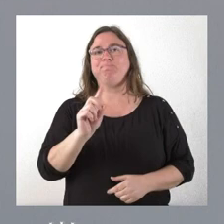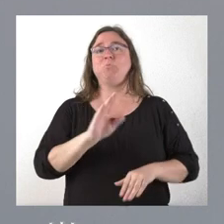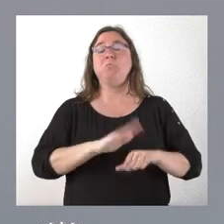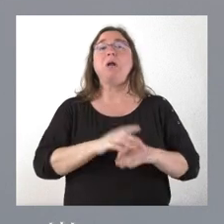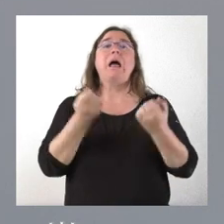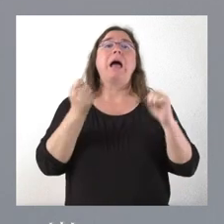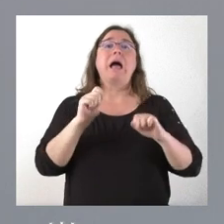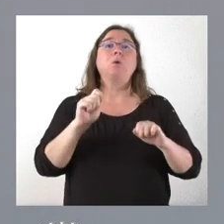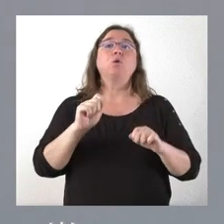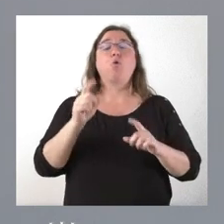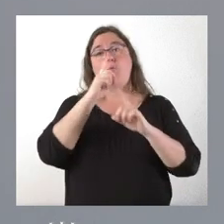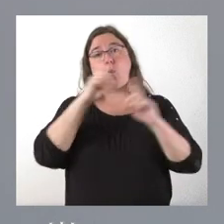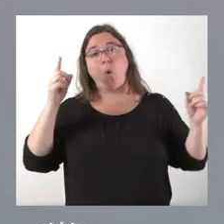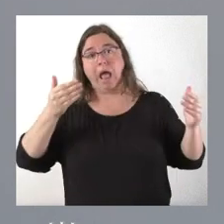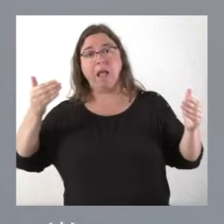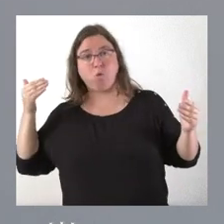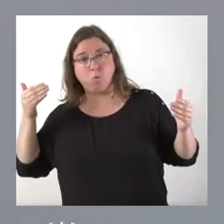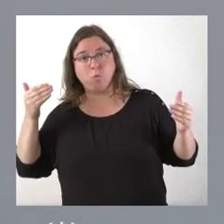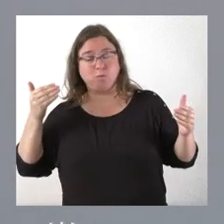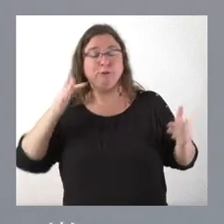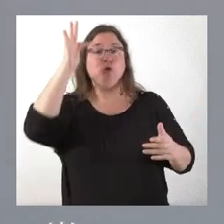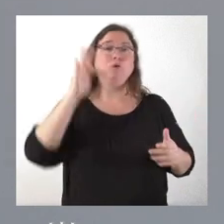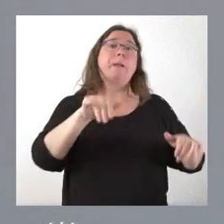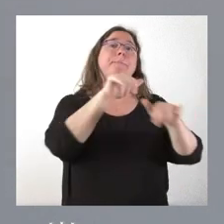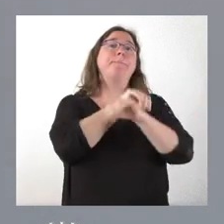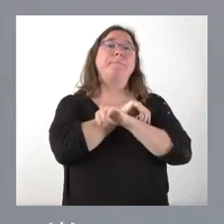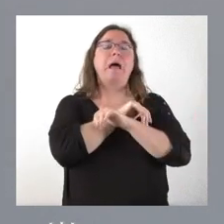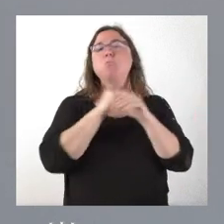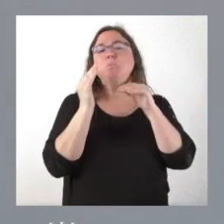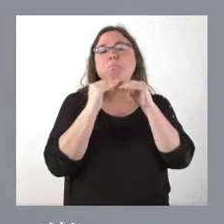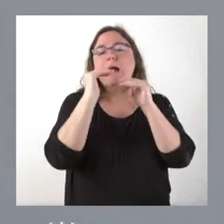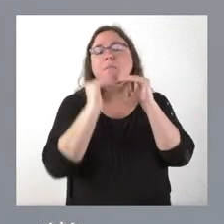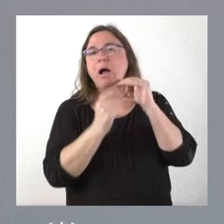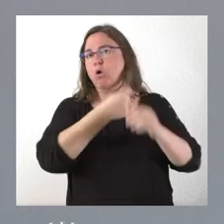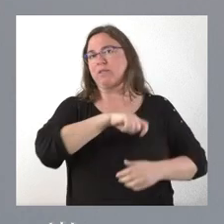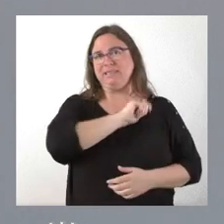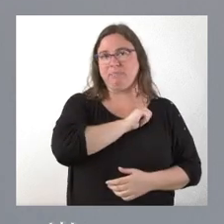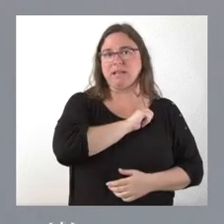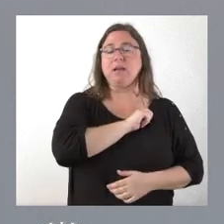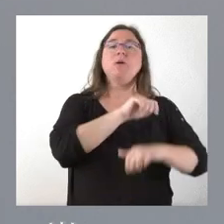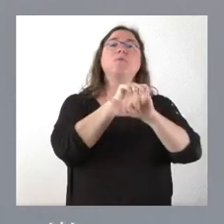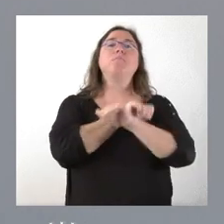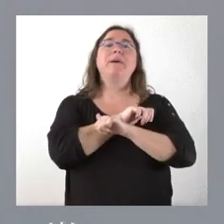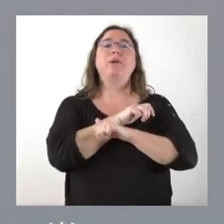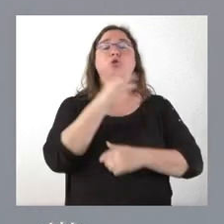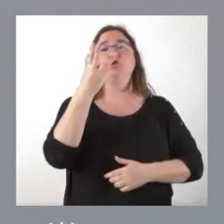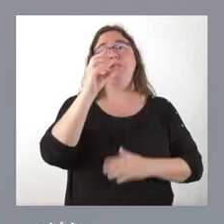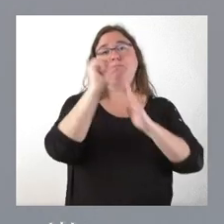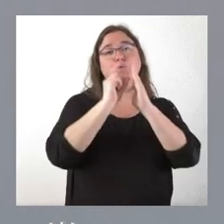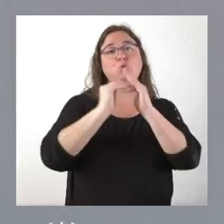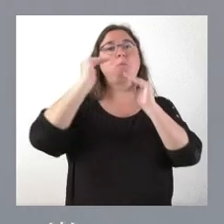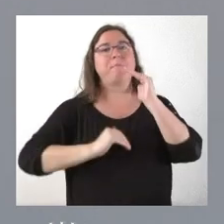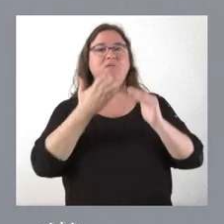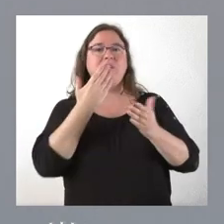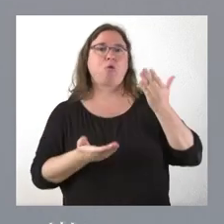de los últimos doce meses nuestro paro esté entre los más bajos de España, que tengamos una tasa de paro tres puntos inferior a la nacional